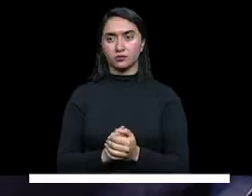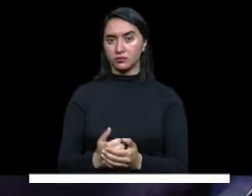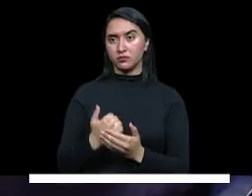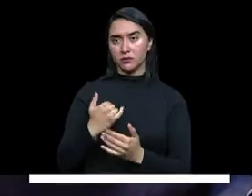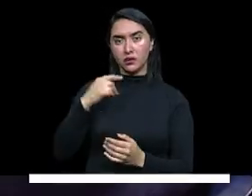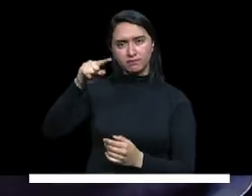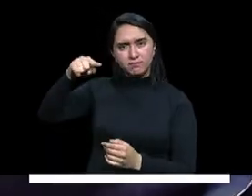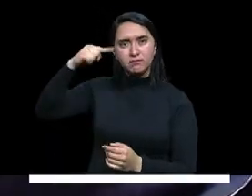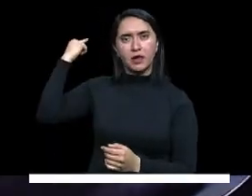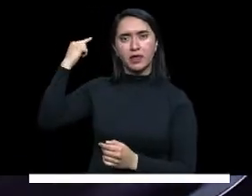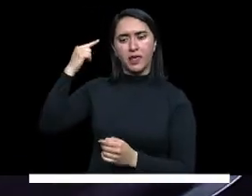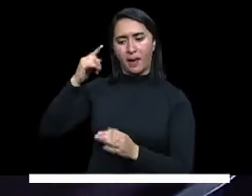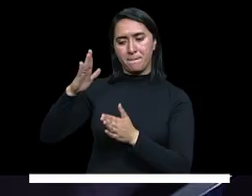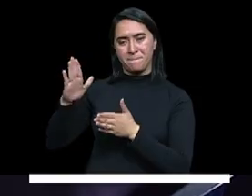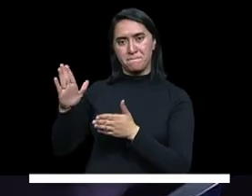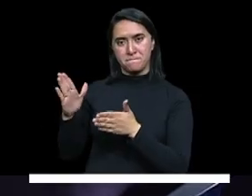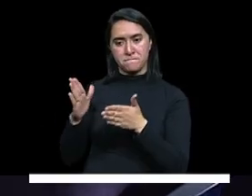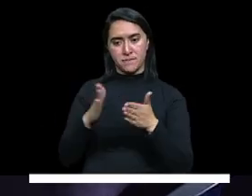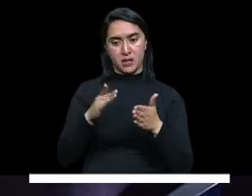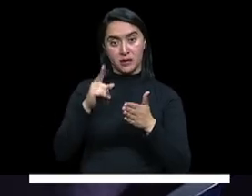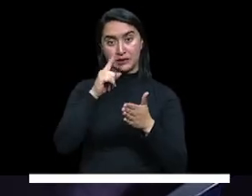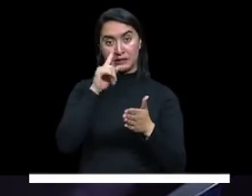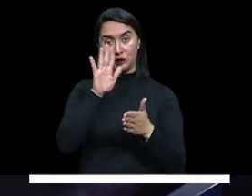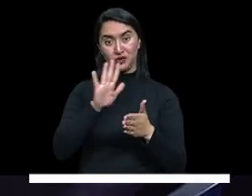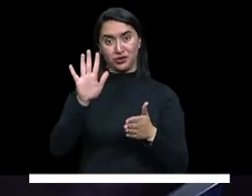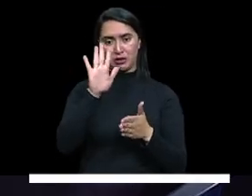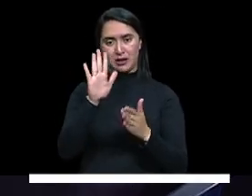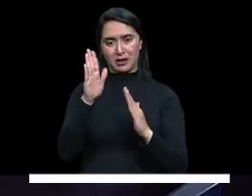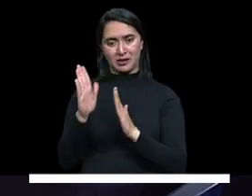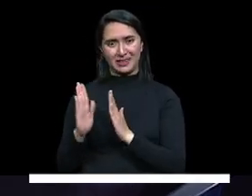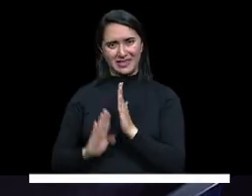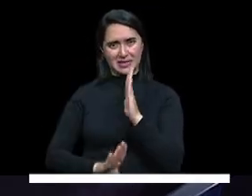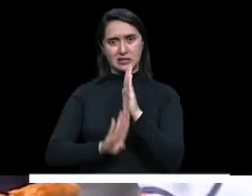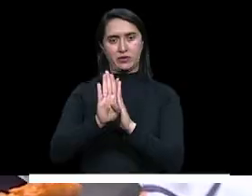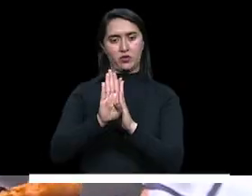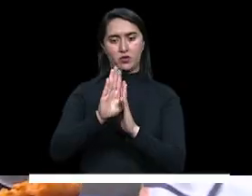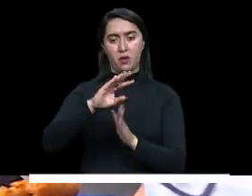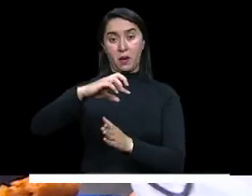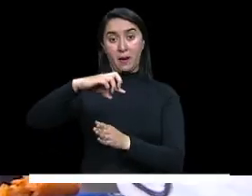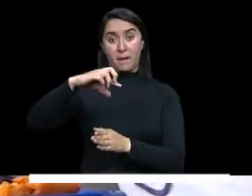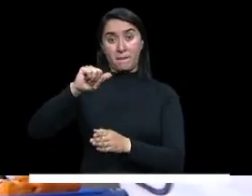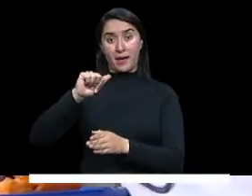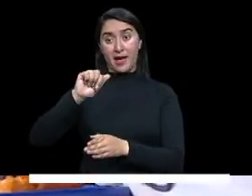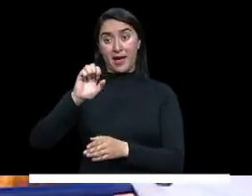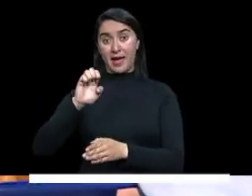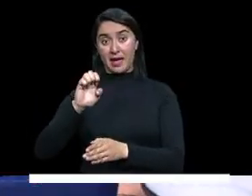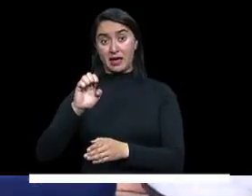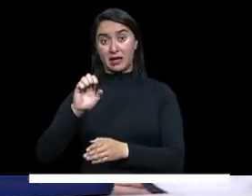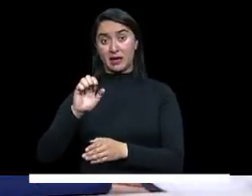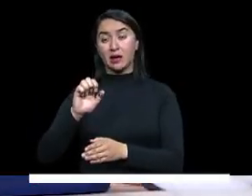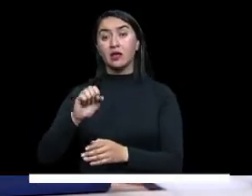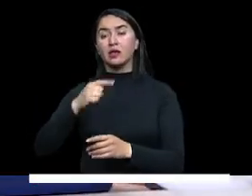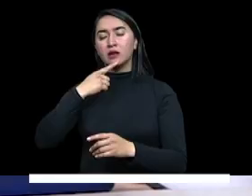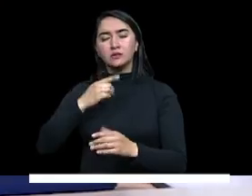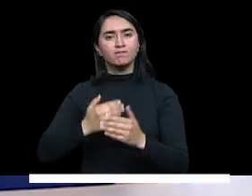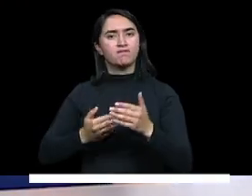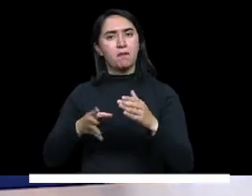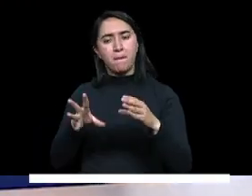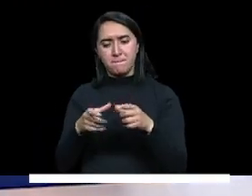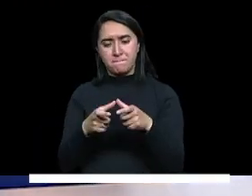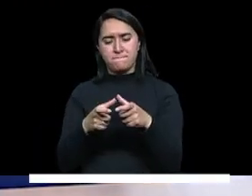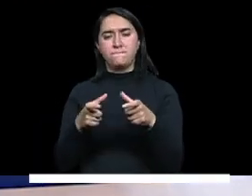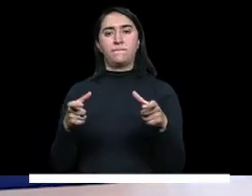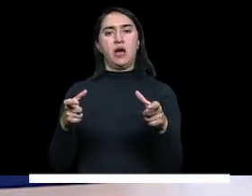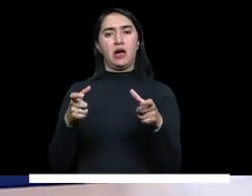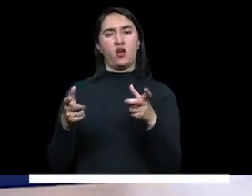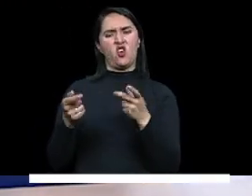en el Plan Nacional de Desarrollo, el PAE ampliará su alcance como una estrategia de permanencia escolar para